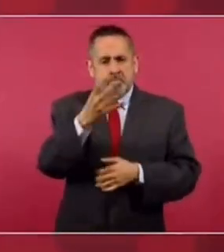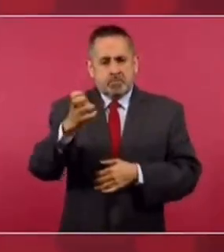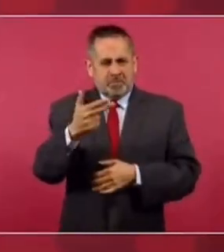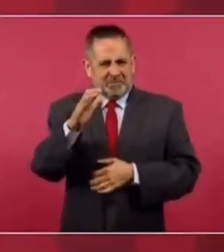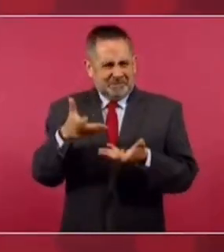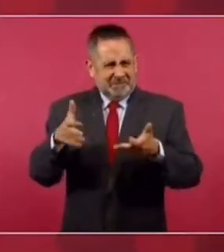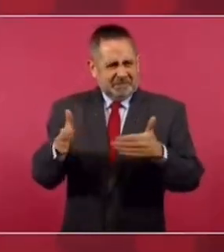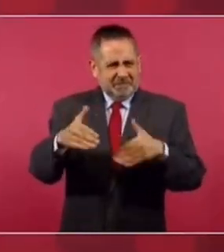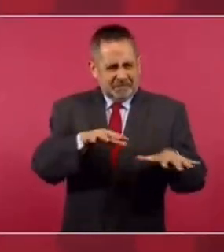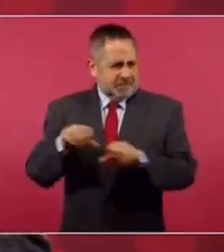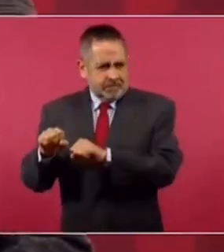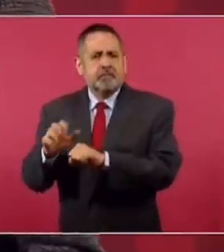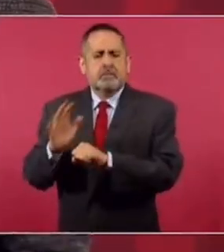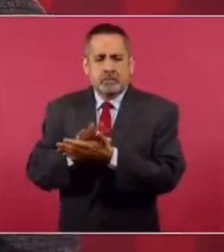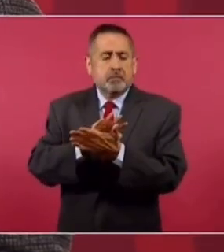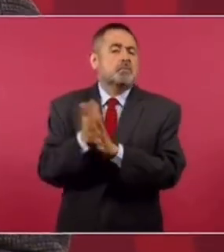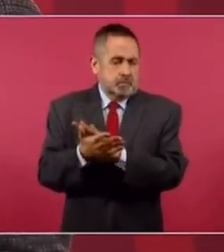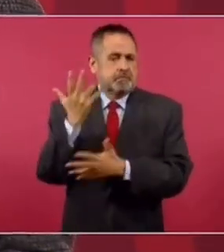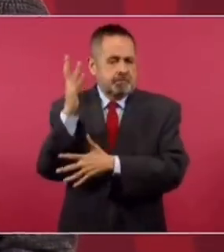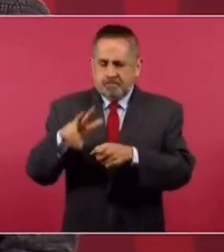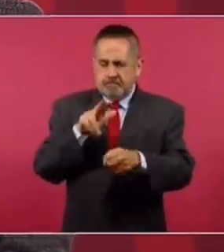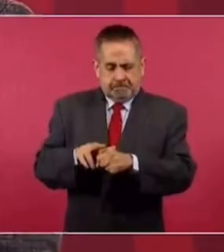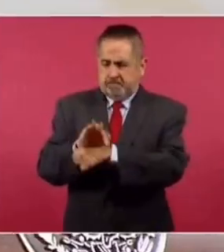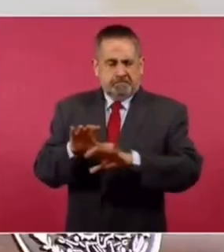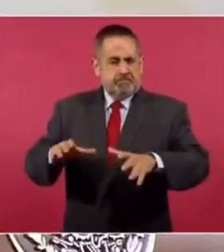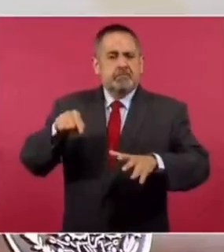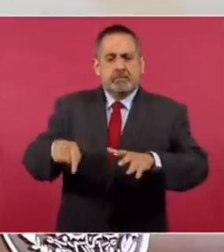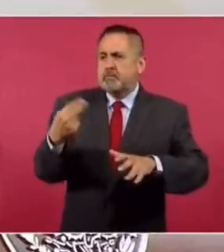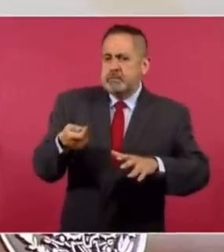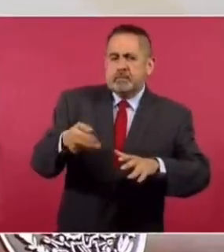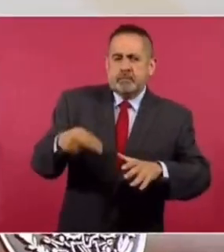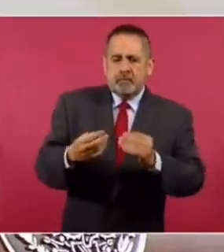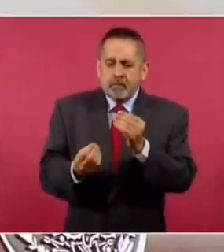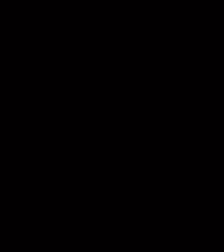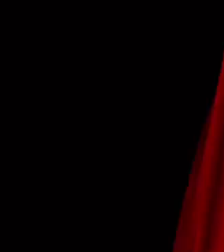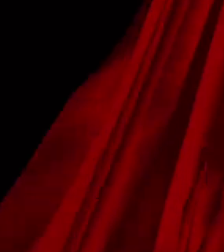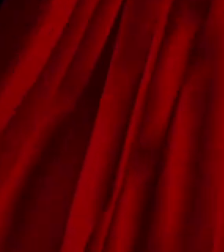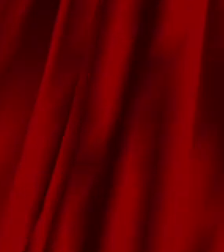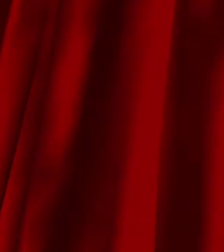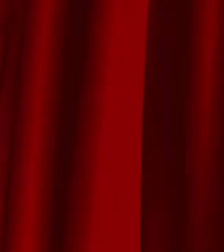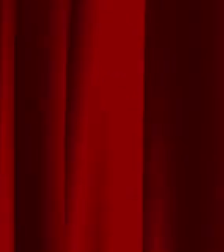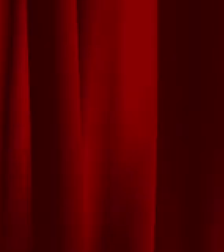hectáreas que se va a convertir en un parque también natural que se va a llamar Nuevo Uxmal.